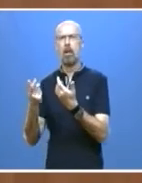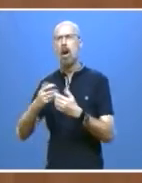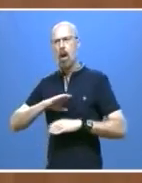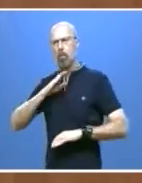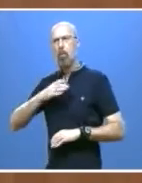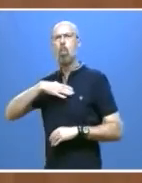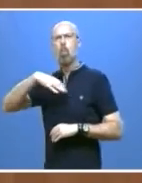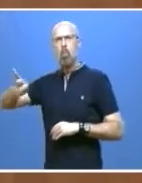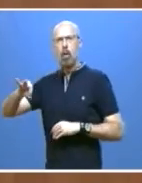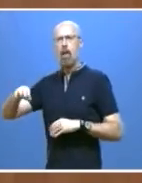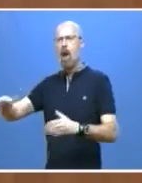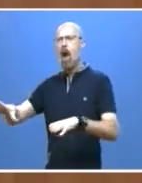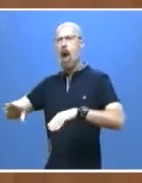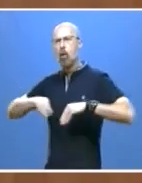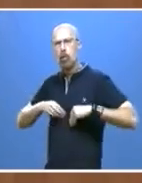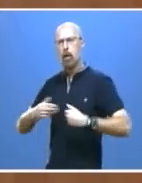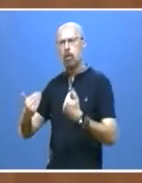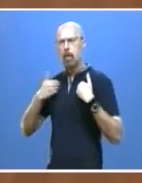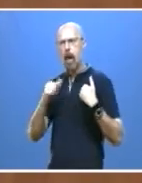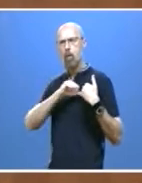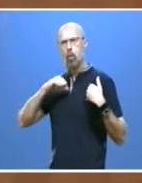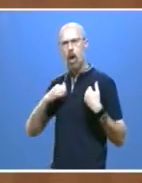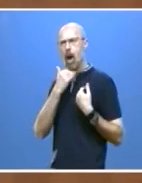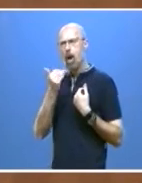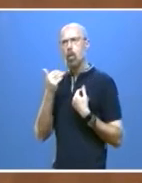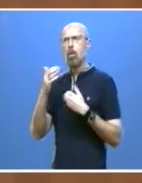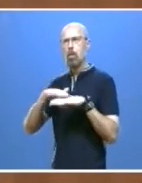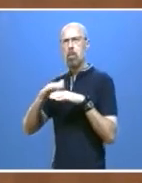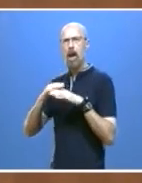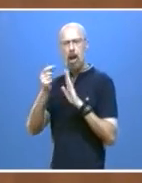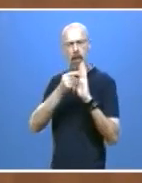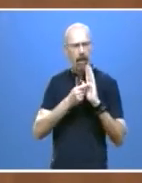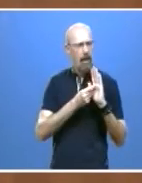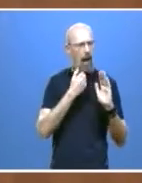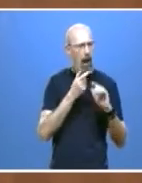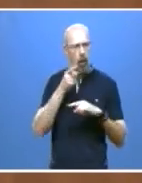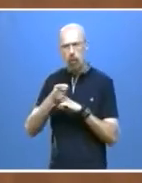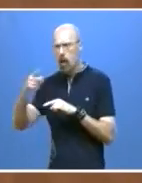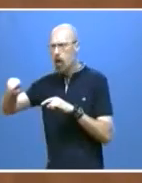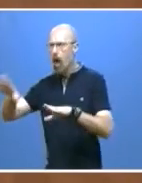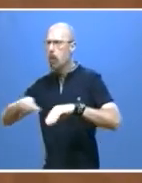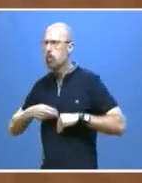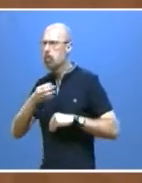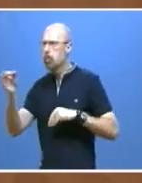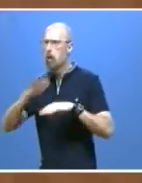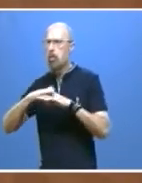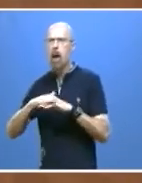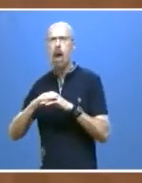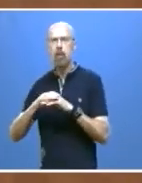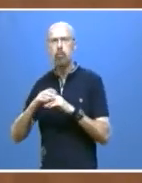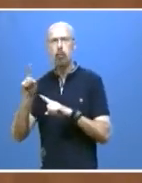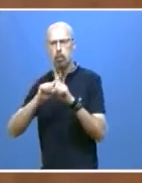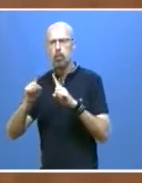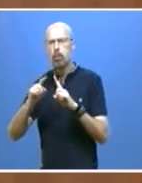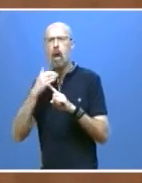esa imprescindible responsabilidad individual para que las medidas colectivas fueran eficaces. Desde este firme